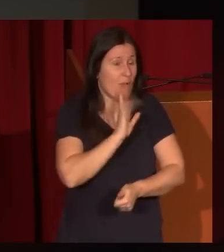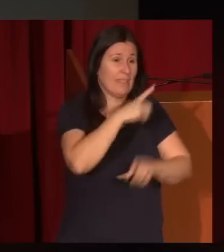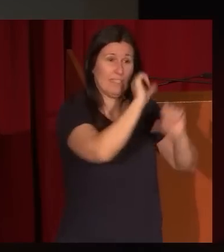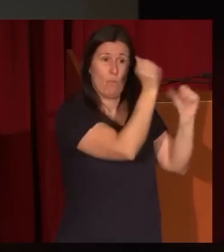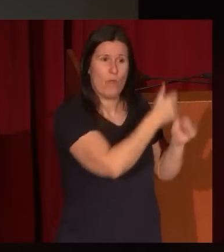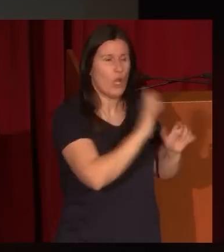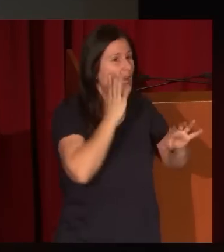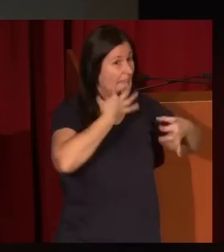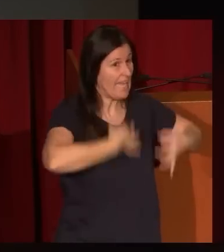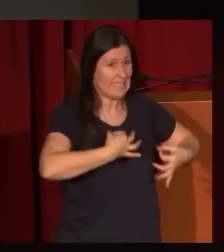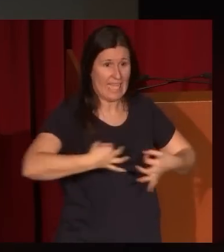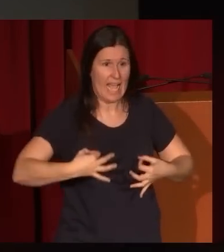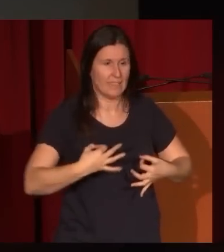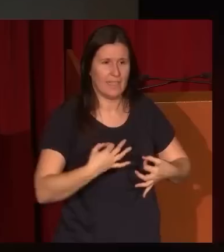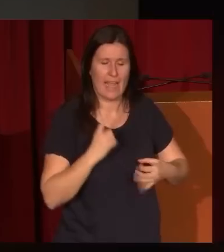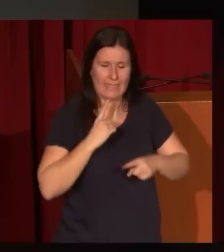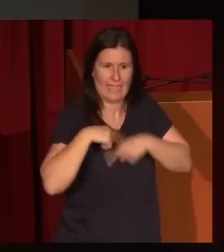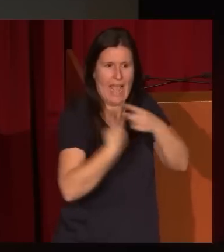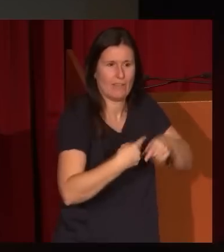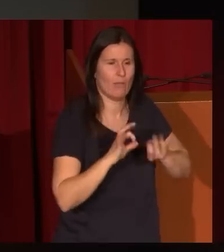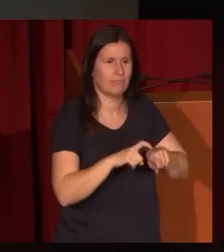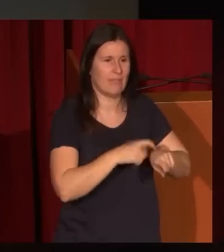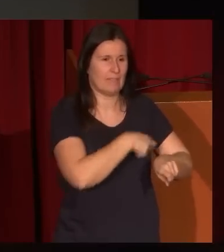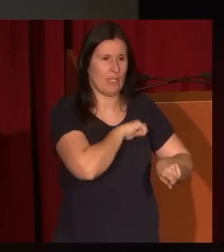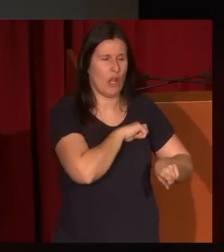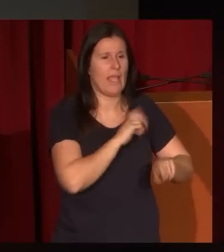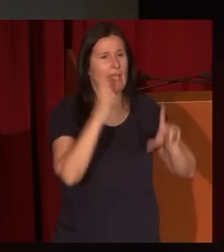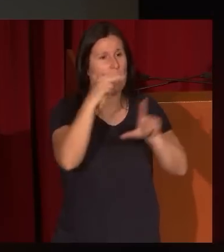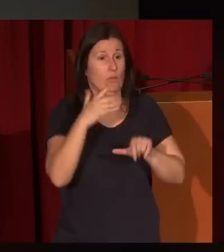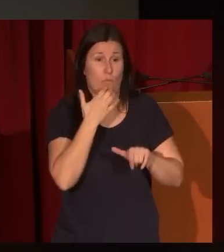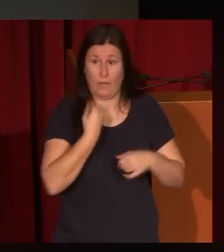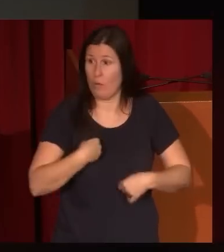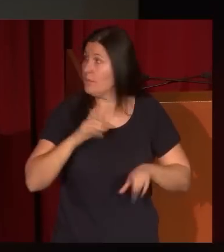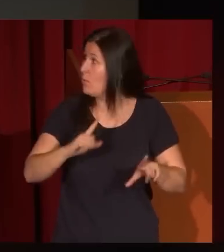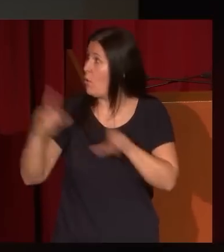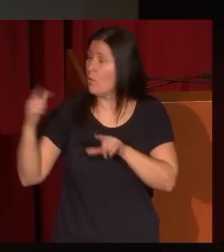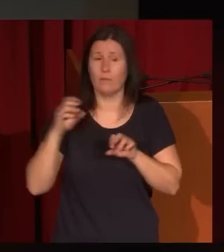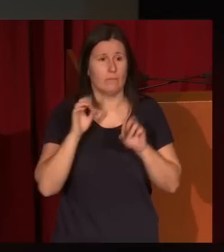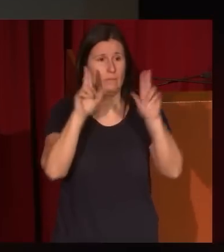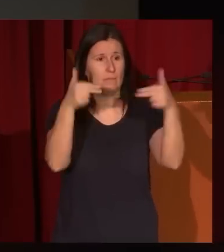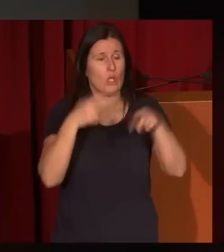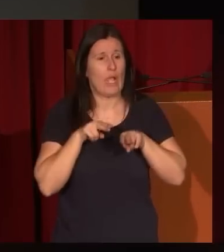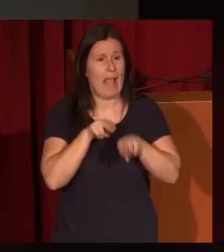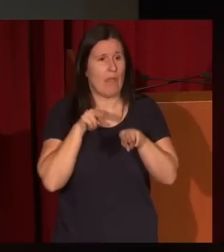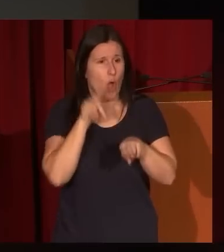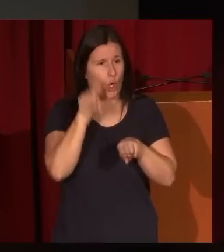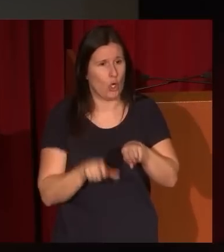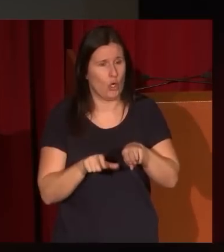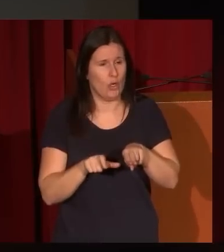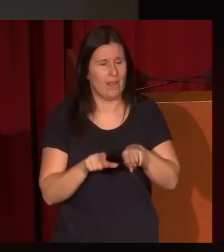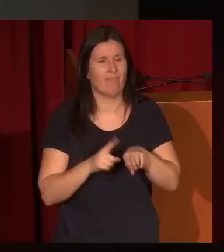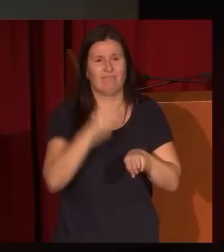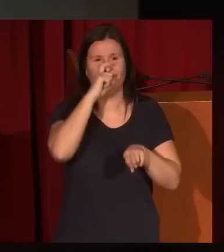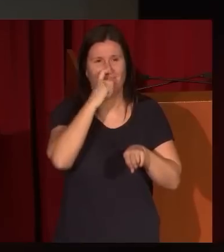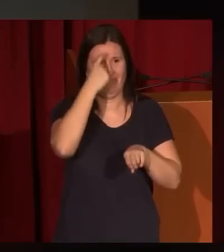realistas de la más pura tradición española en cuadros como este, como El Cazador, que remiten inmediatamente